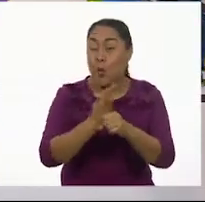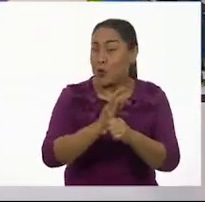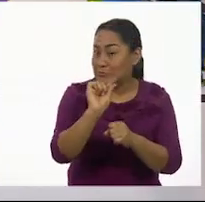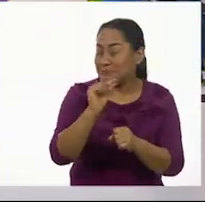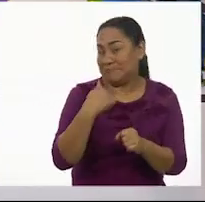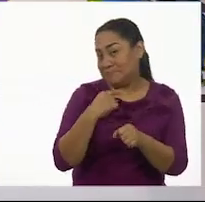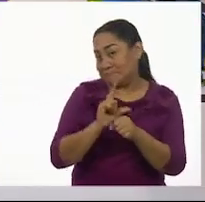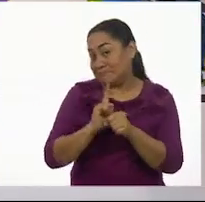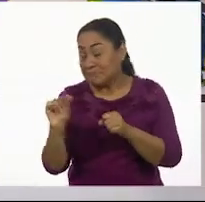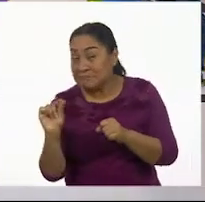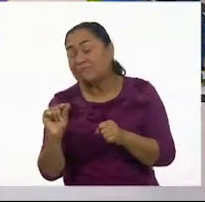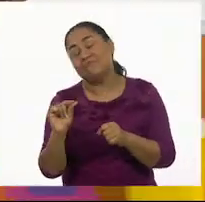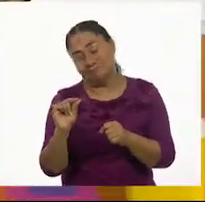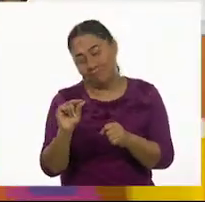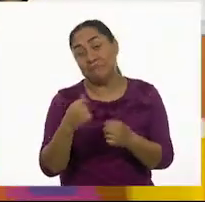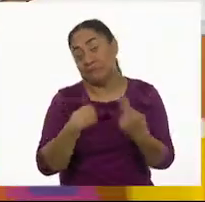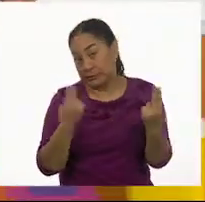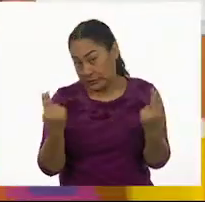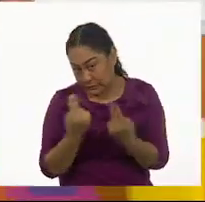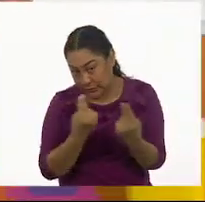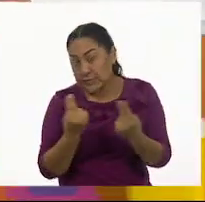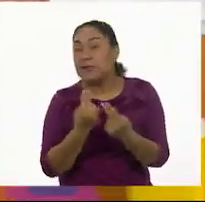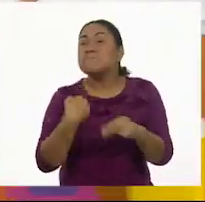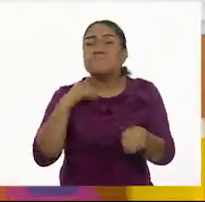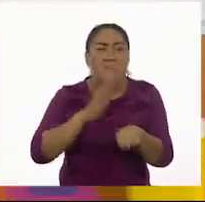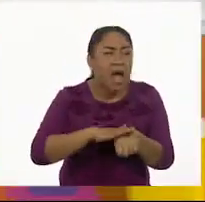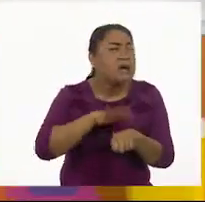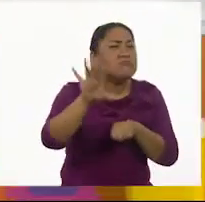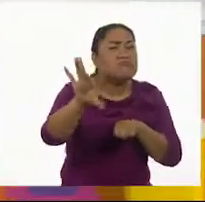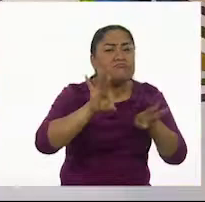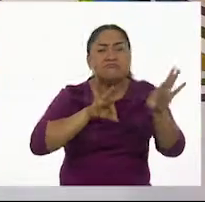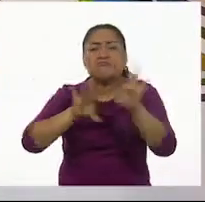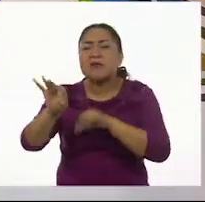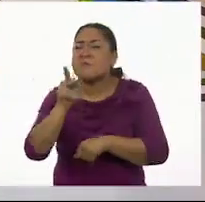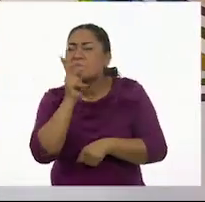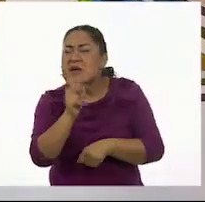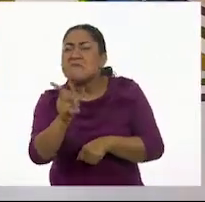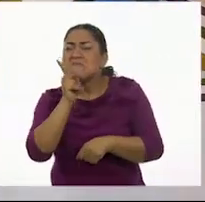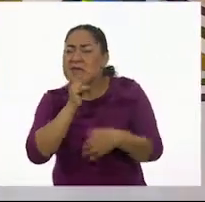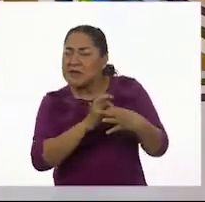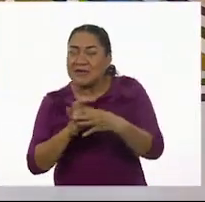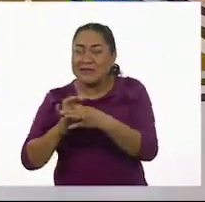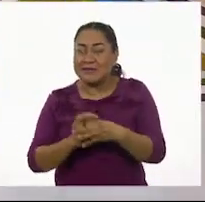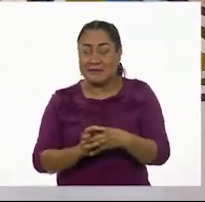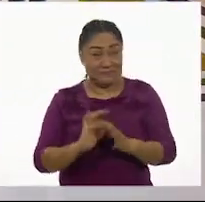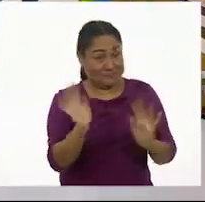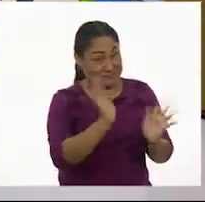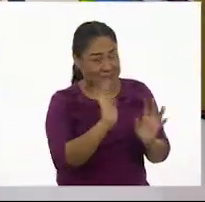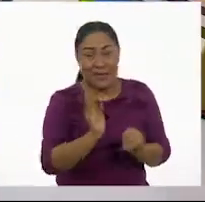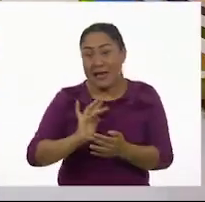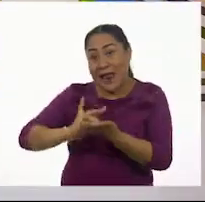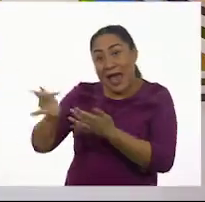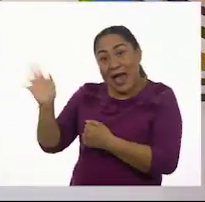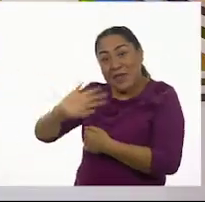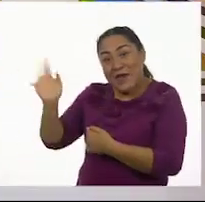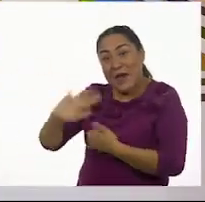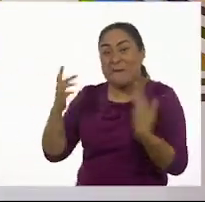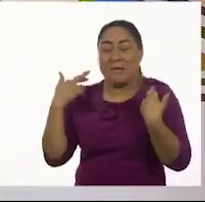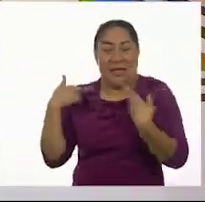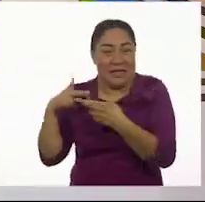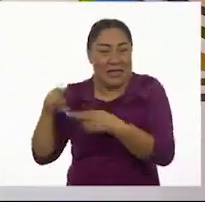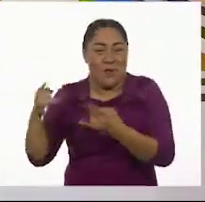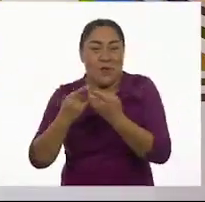porque tengo que seguir coleccionando palabras. ¡Que estén muy ¡Despéramos de nuestro cuentacuentos! ¡Adelante! ¡Adiós!